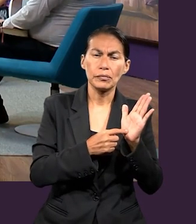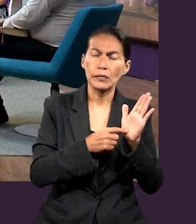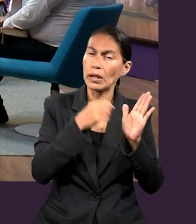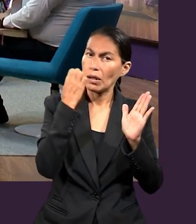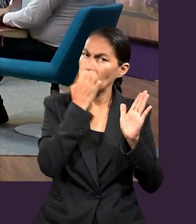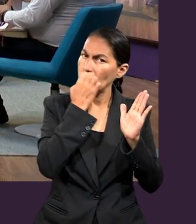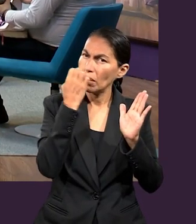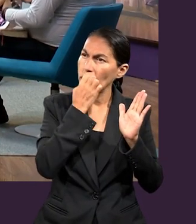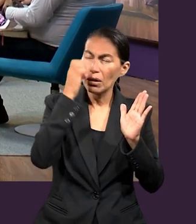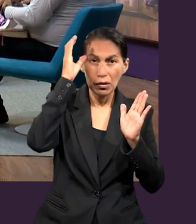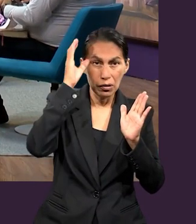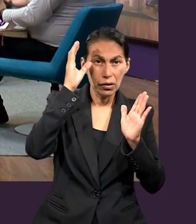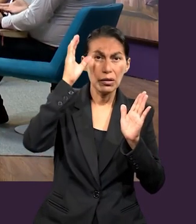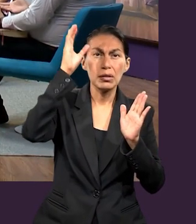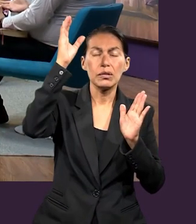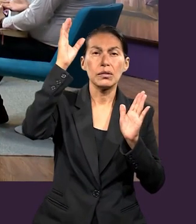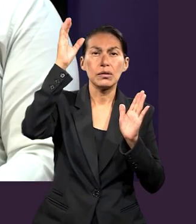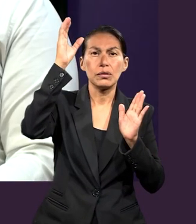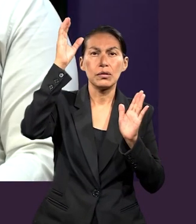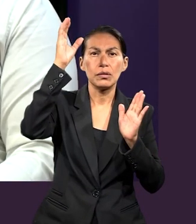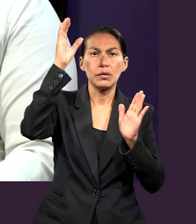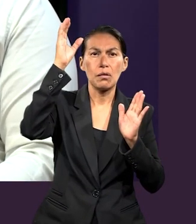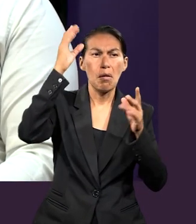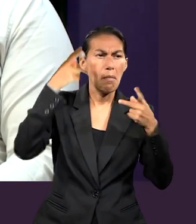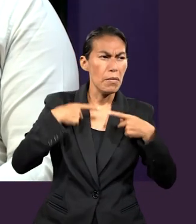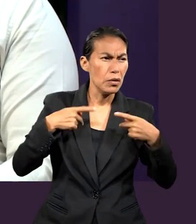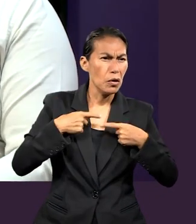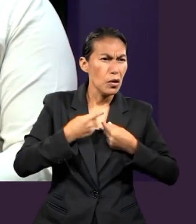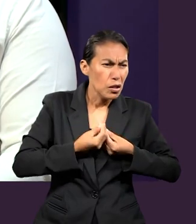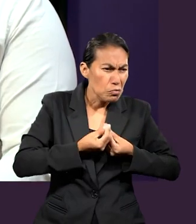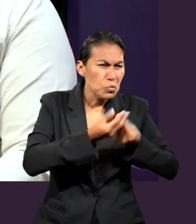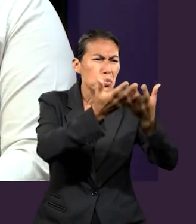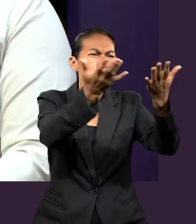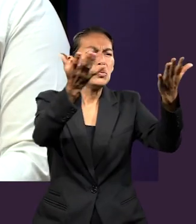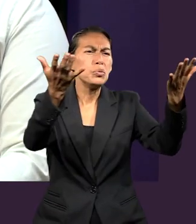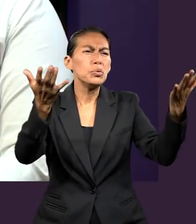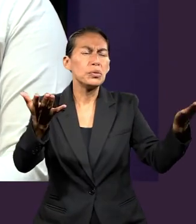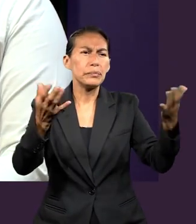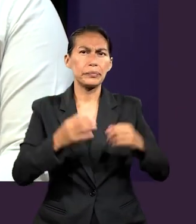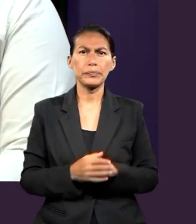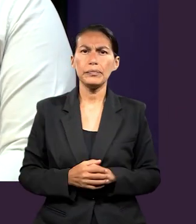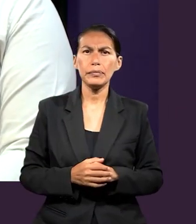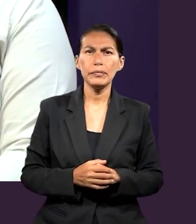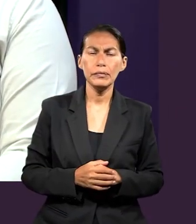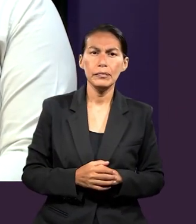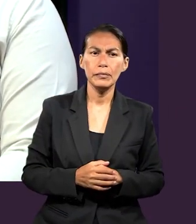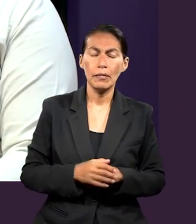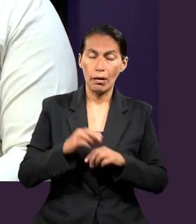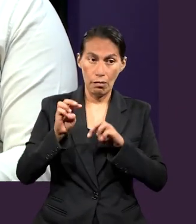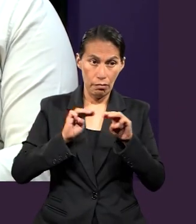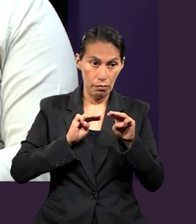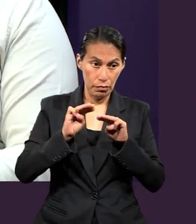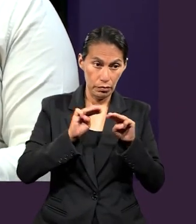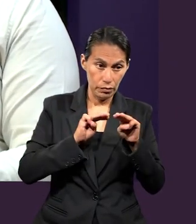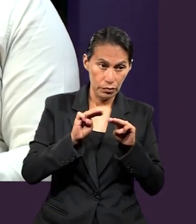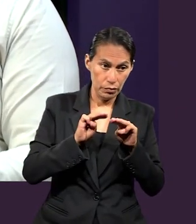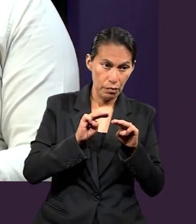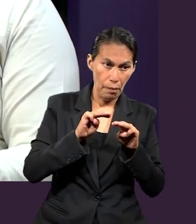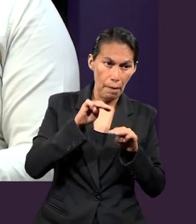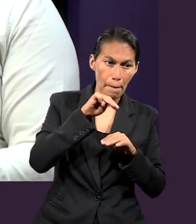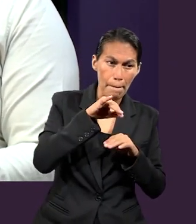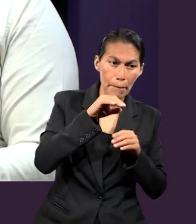el evangelio de Cristo está abierto para todas las personas, sino que deja de ser un misterio